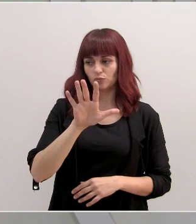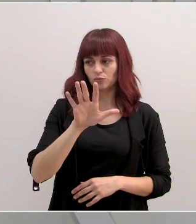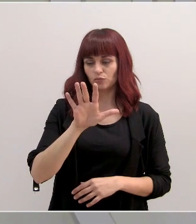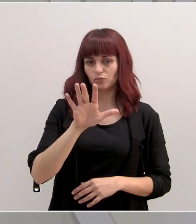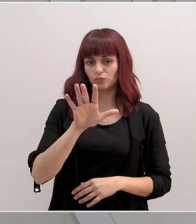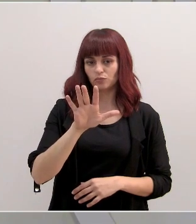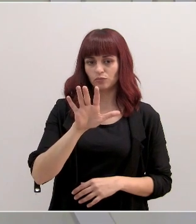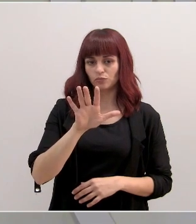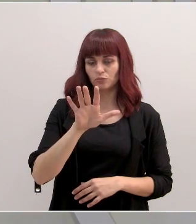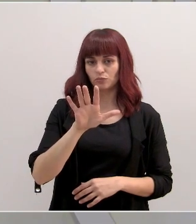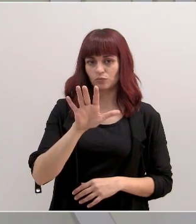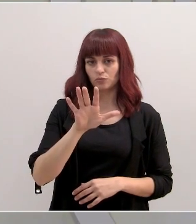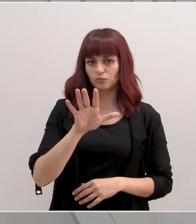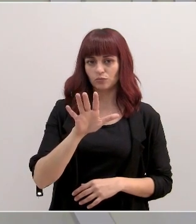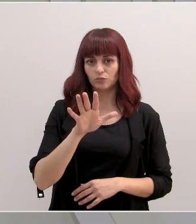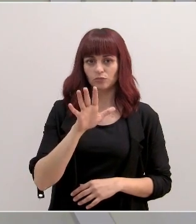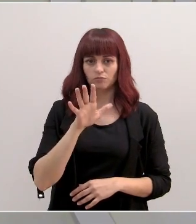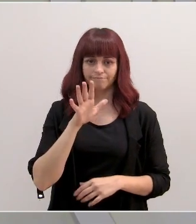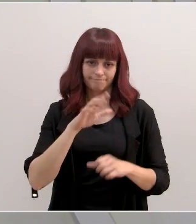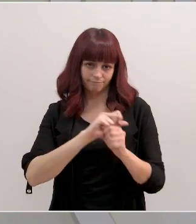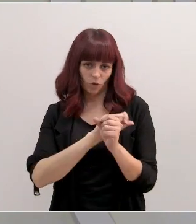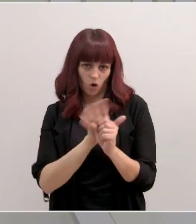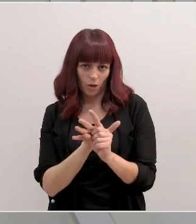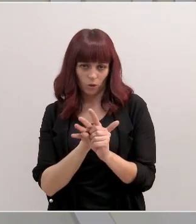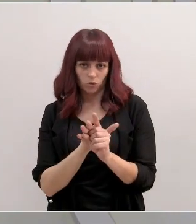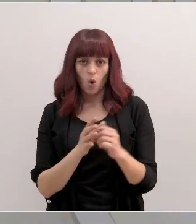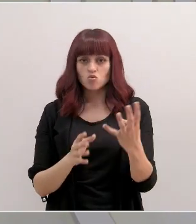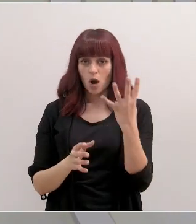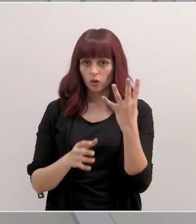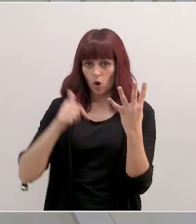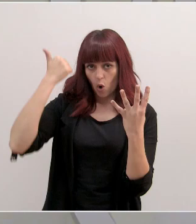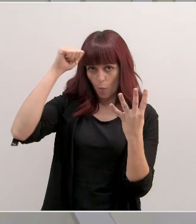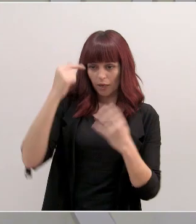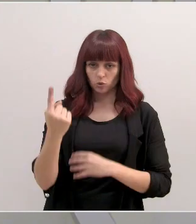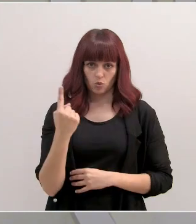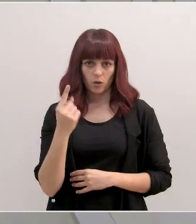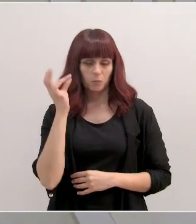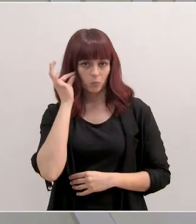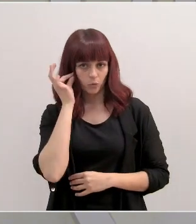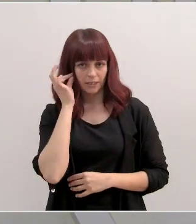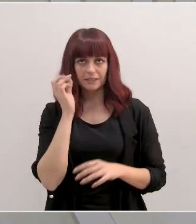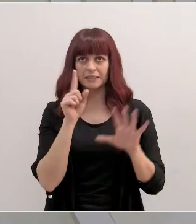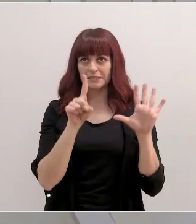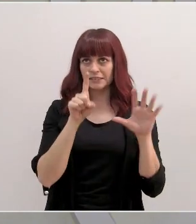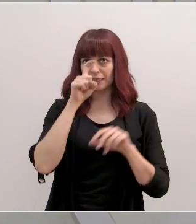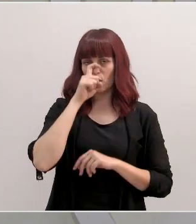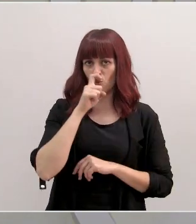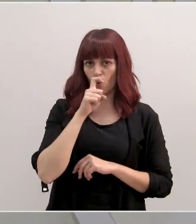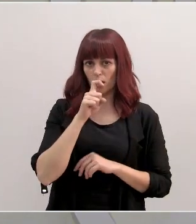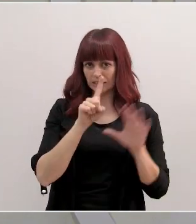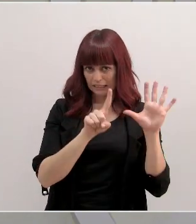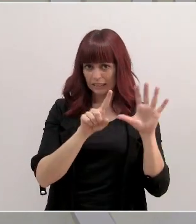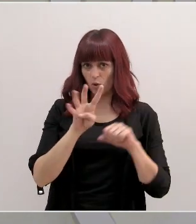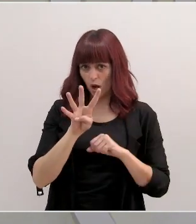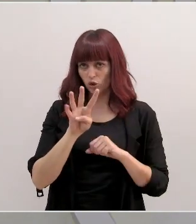por la causa del coronavirus que cuatro han sido varones y una mujer entre los 64 y 89